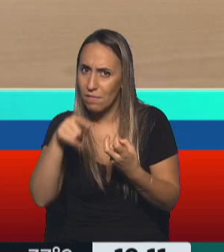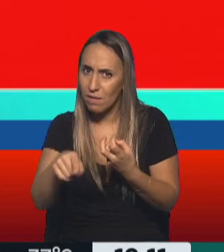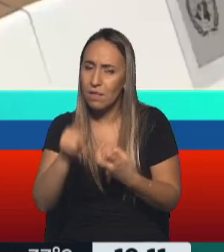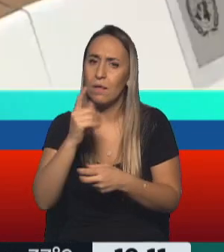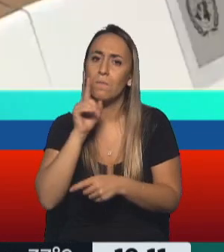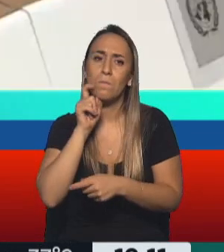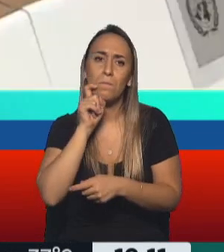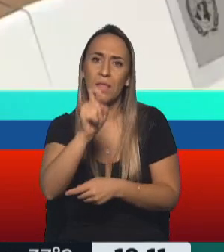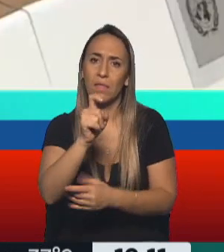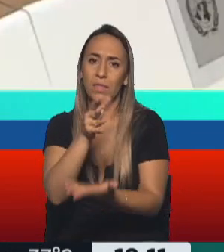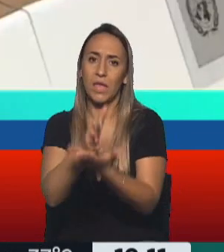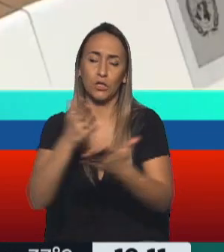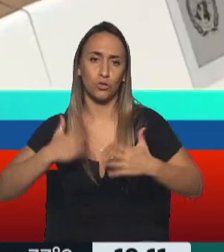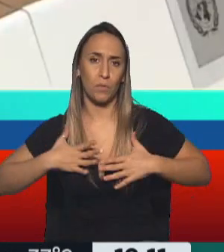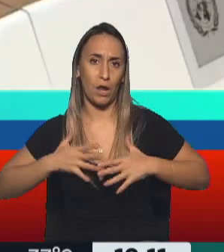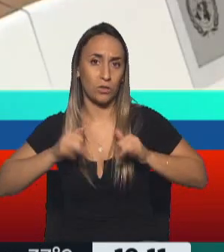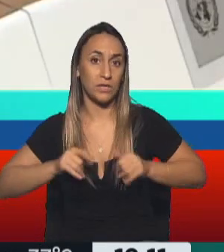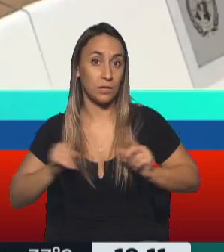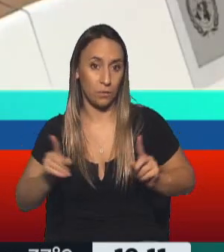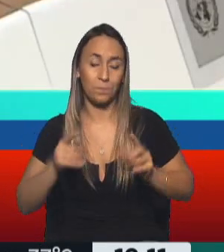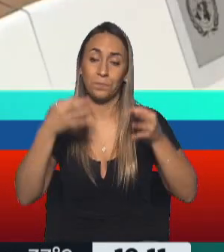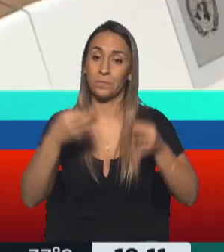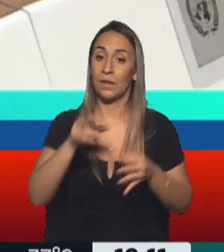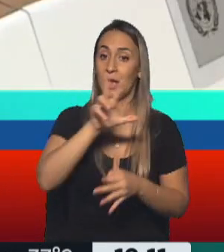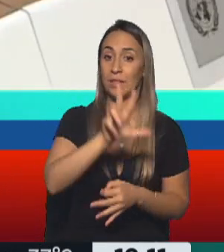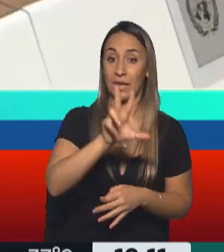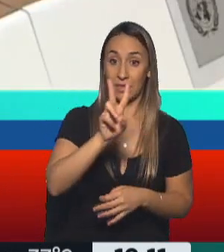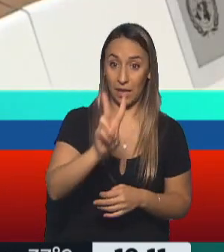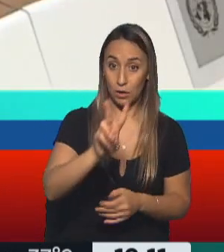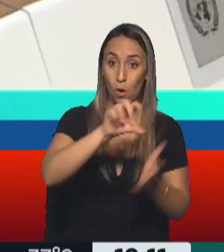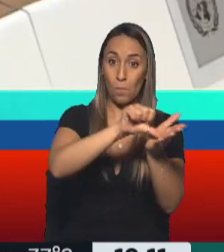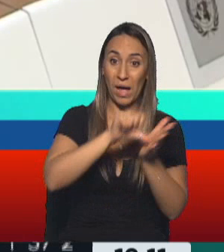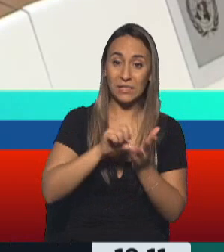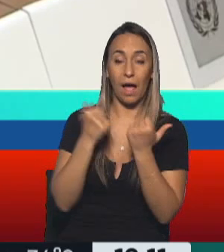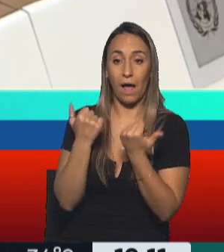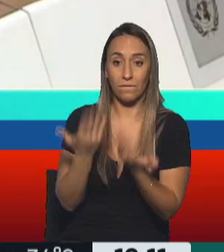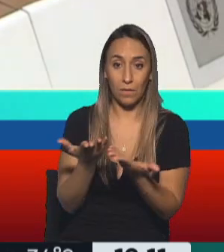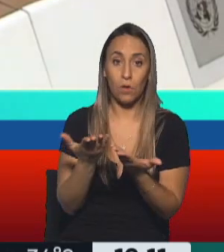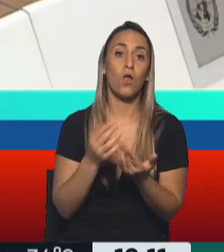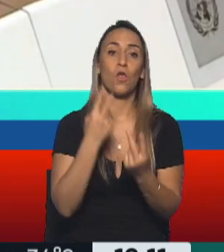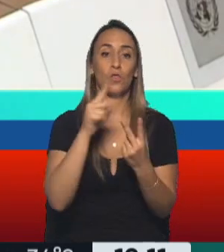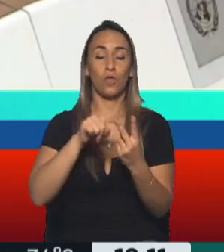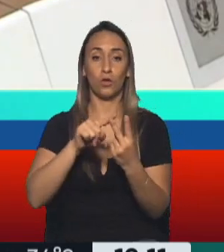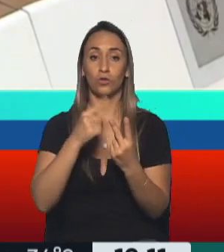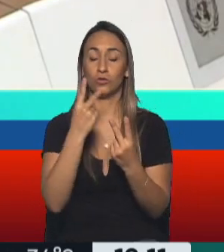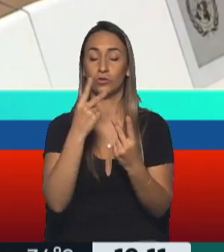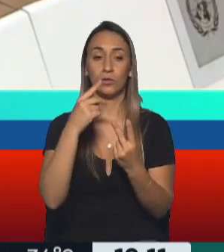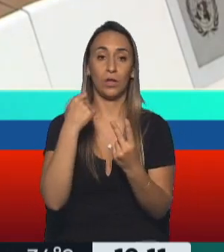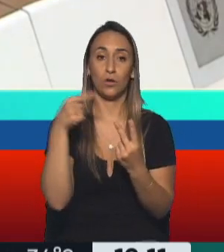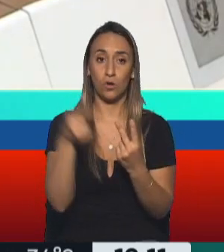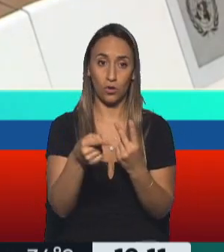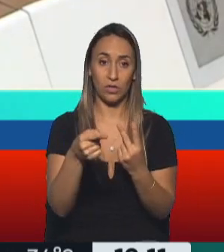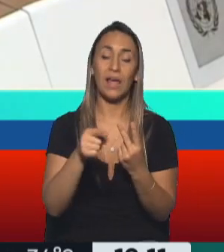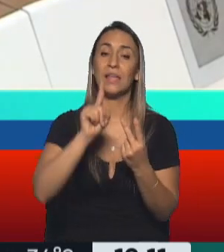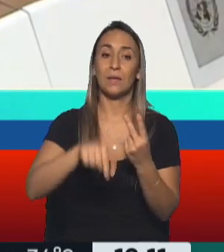guerra en Ucrania que estamos viendo. Mencionaba 32 países a favor, 12 en contra, Rusia y Eritrea,